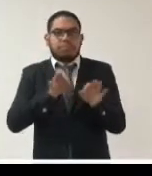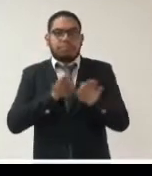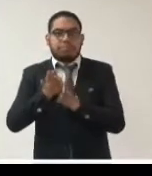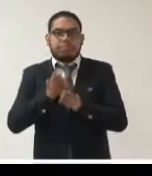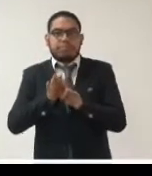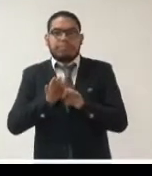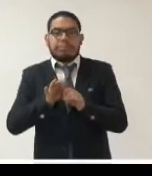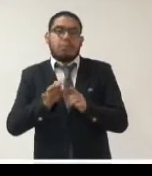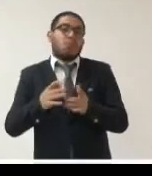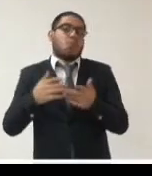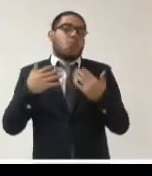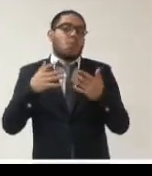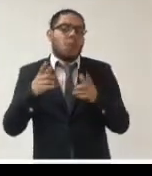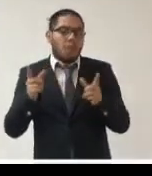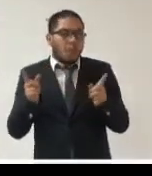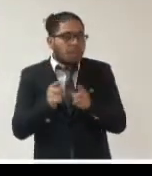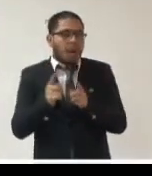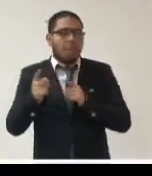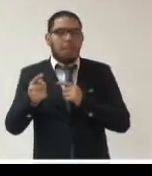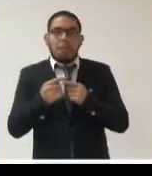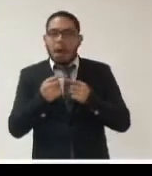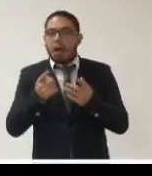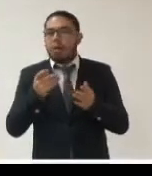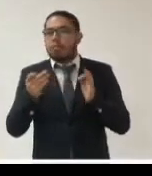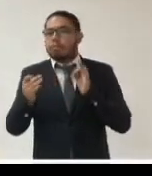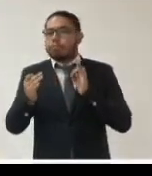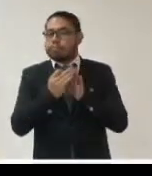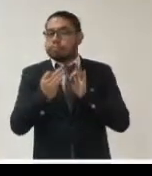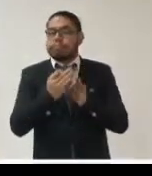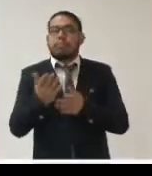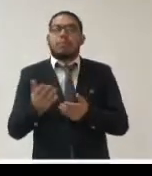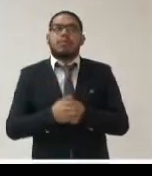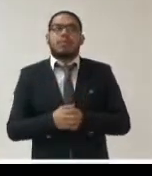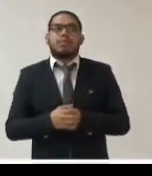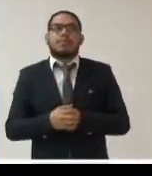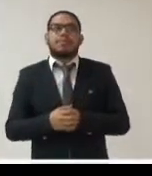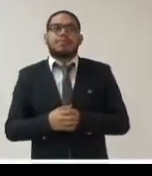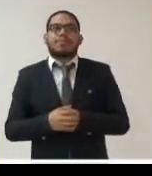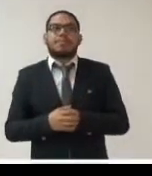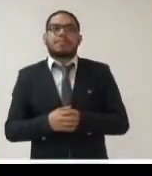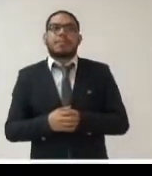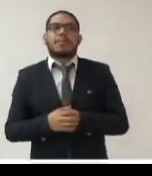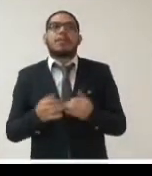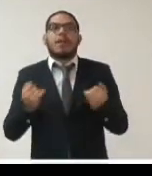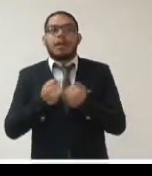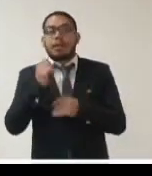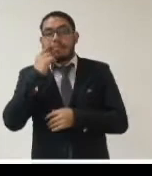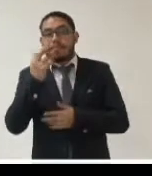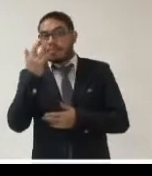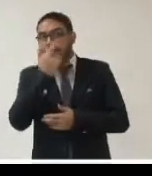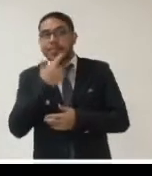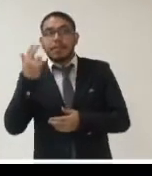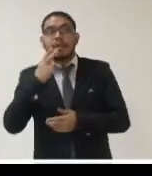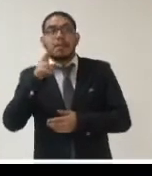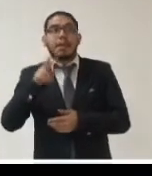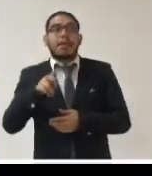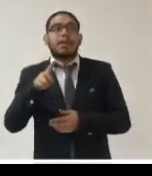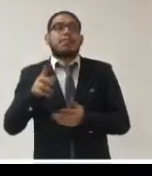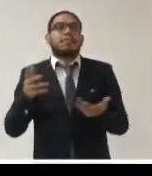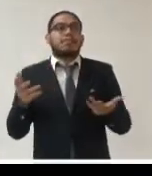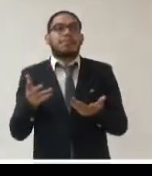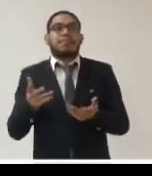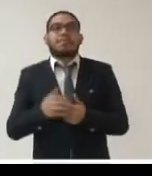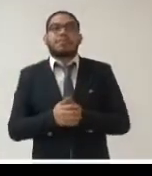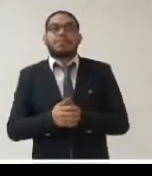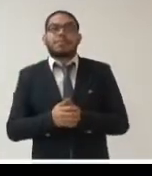con la secretaría de gobierno digital de la presidencia del consejo ministro verificar también la eliminación o anonimización de bases de datos